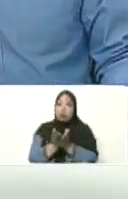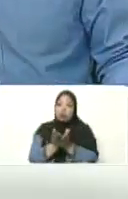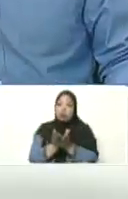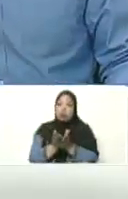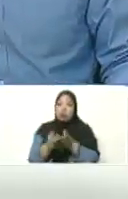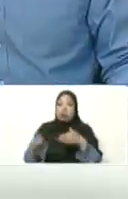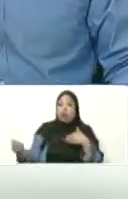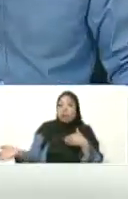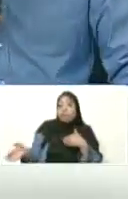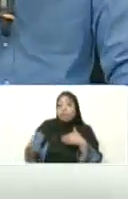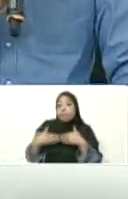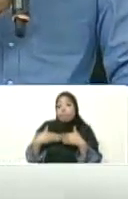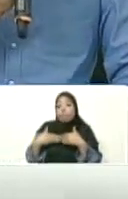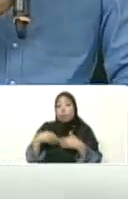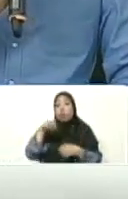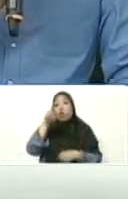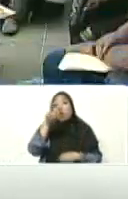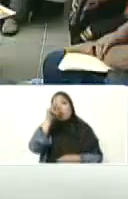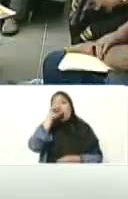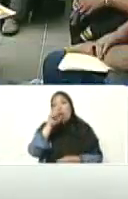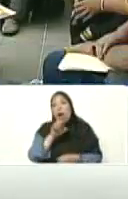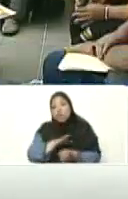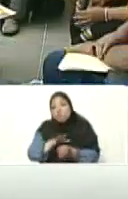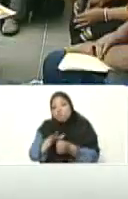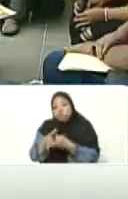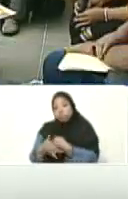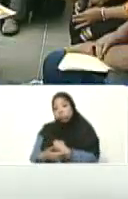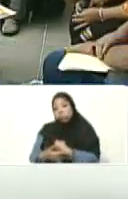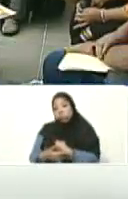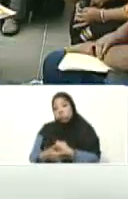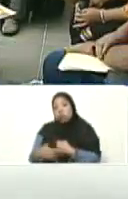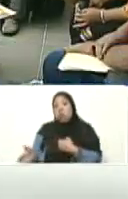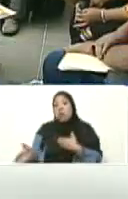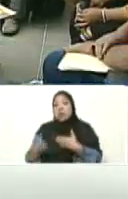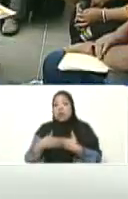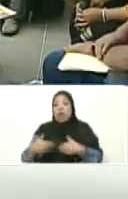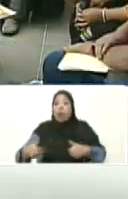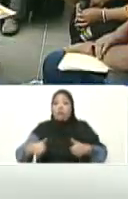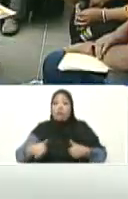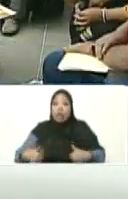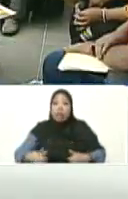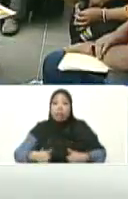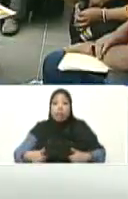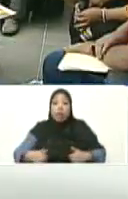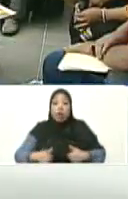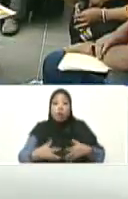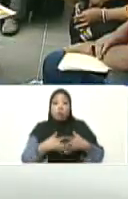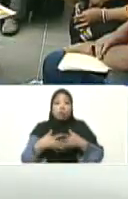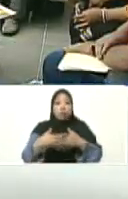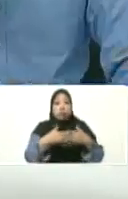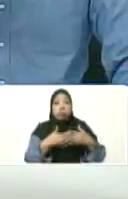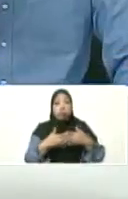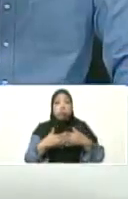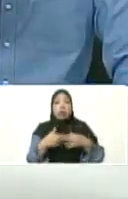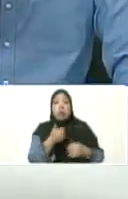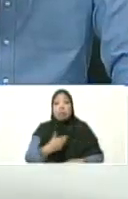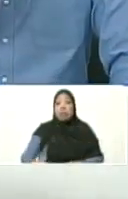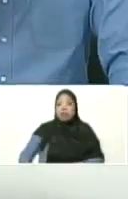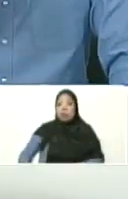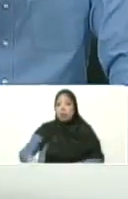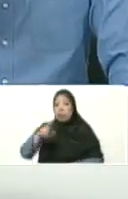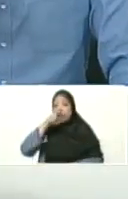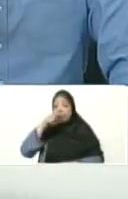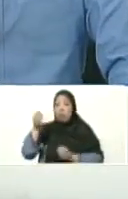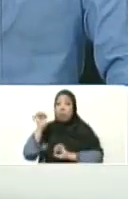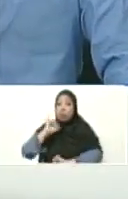estuvieron cerradas por casi dos años, producto de la pandemia, se vieron afectadas por el bloqueo de las sanciones y el presidente nos ha instruido ir a una